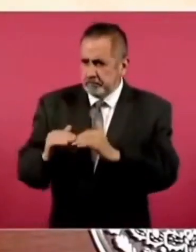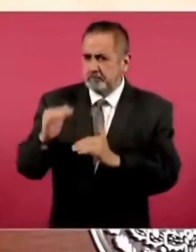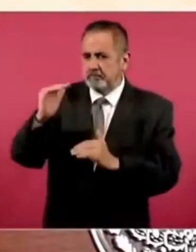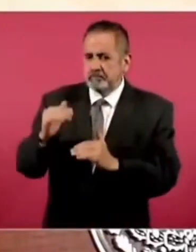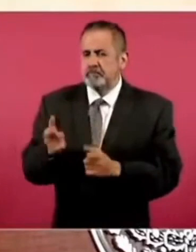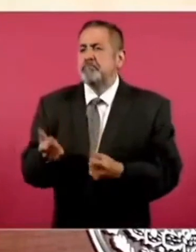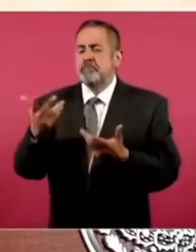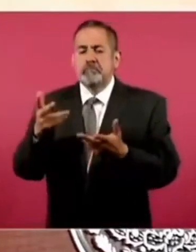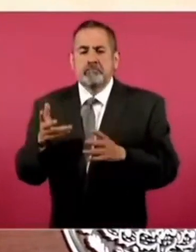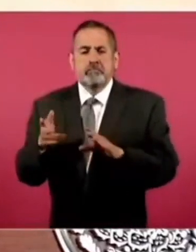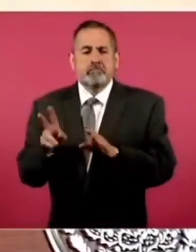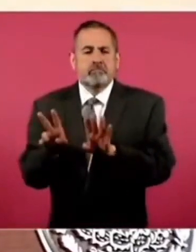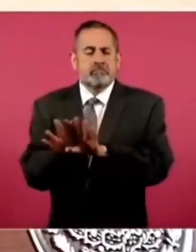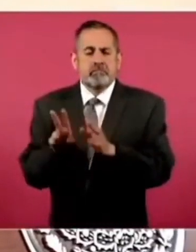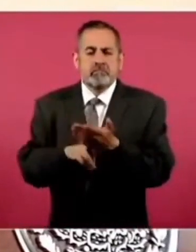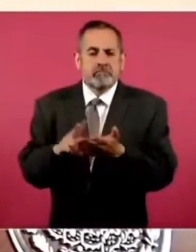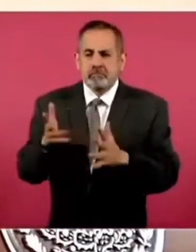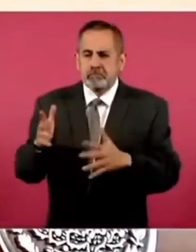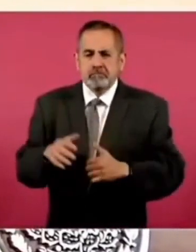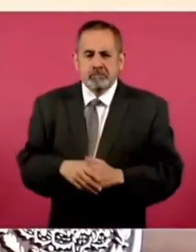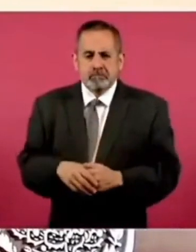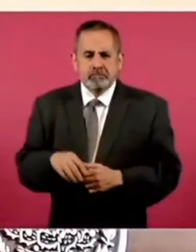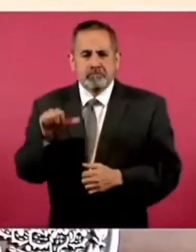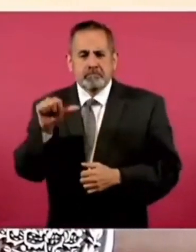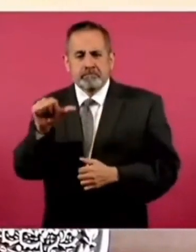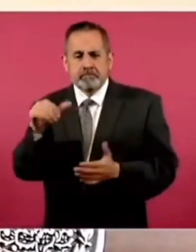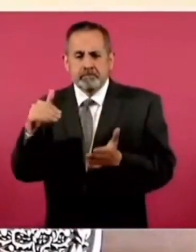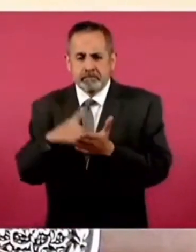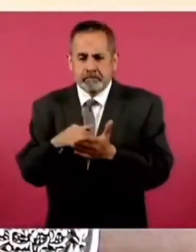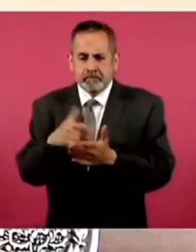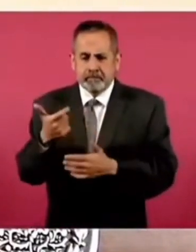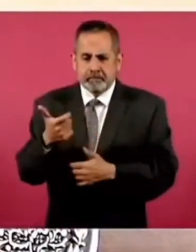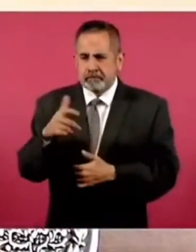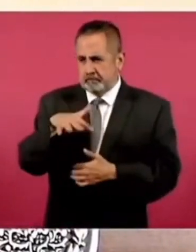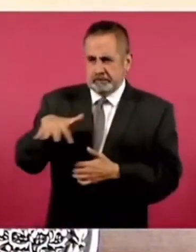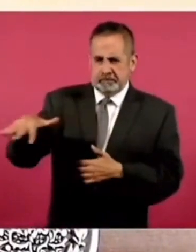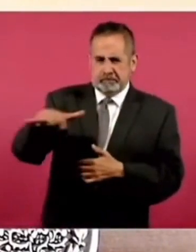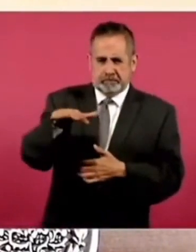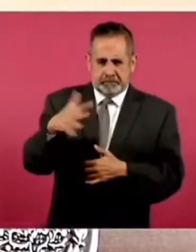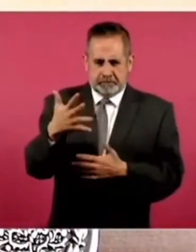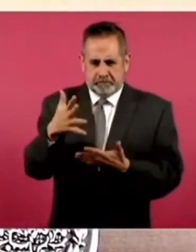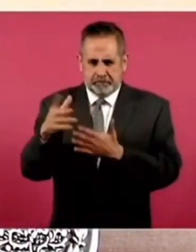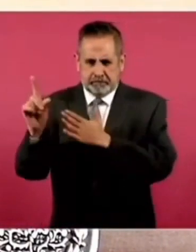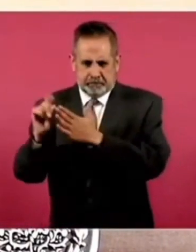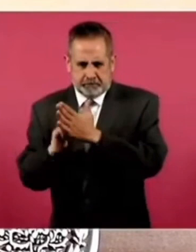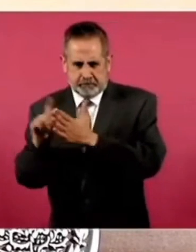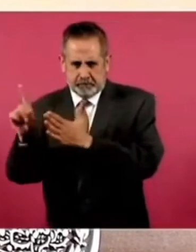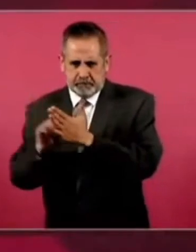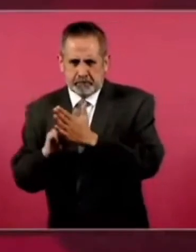Es de. 16 mil pesos. Mensuales.